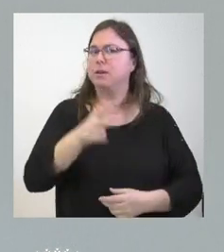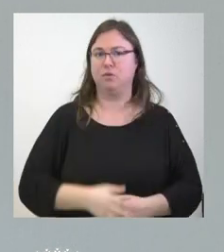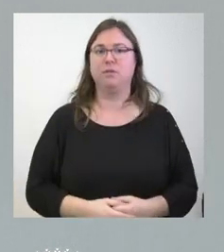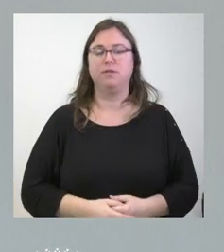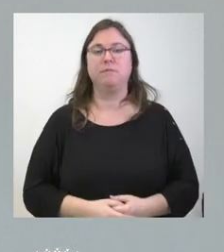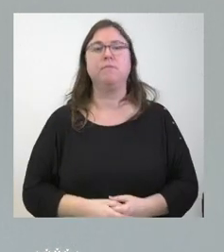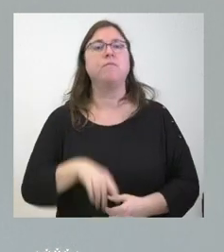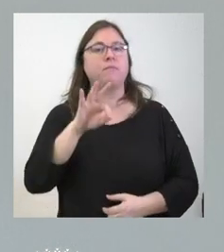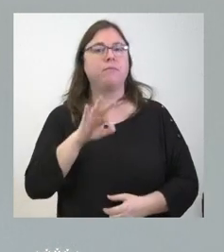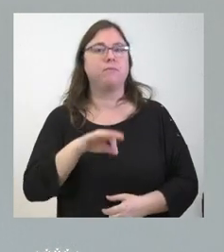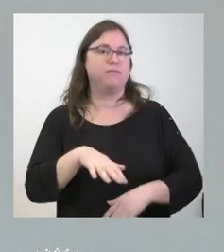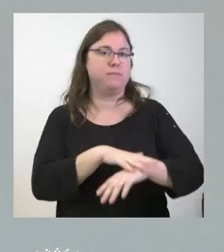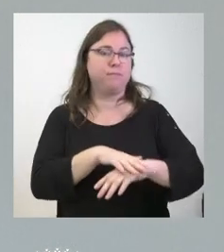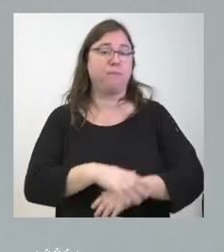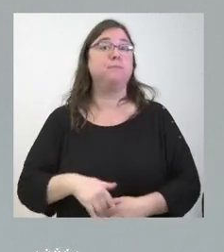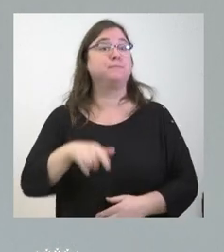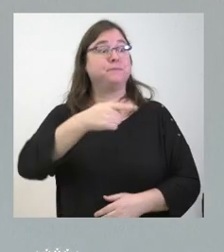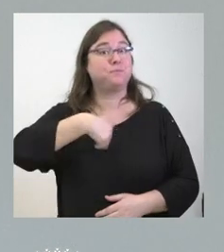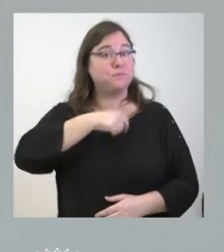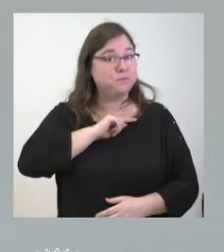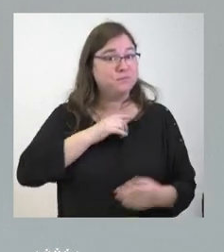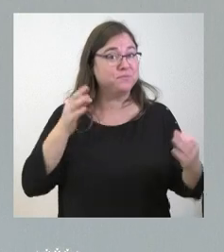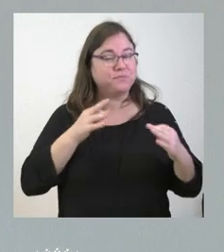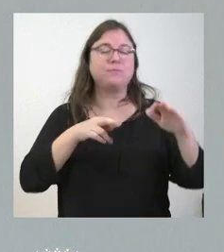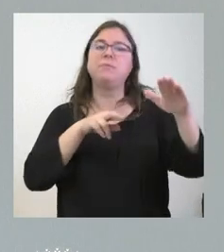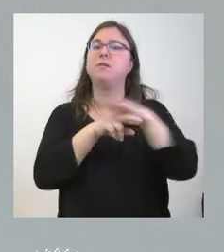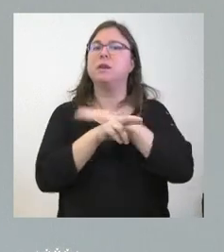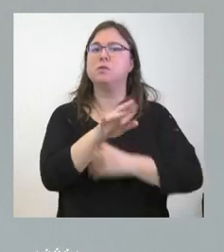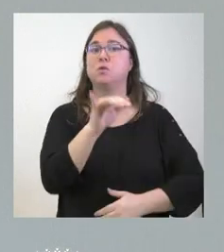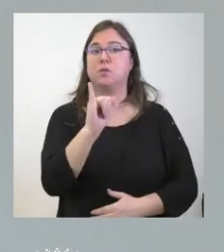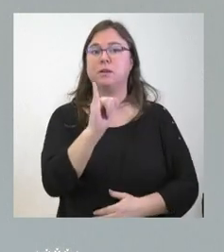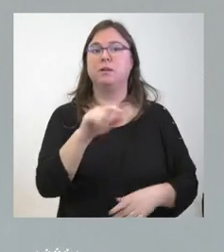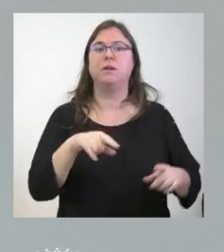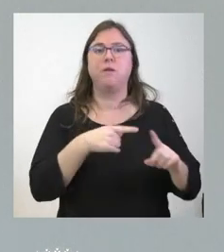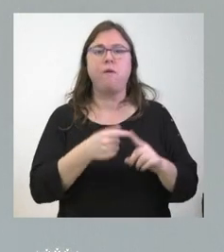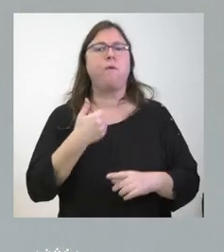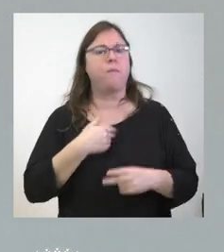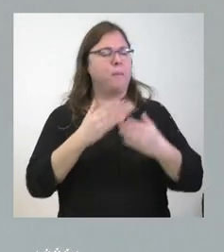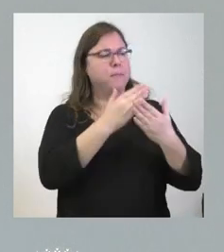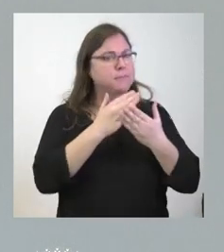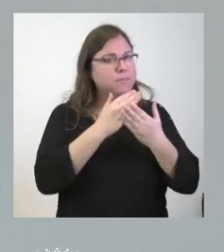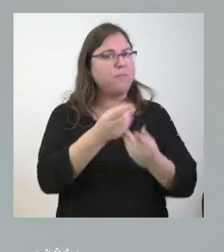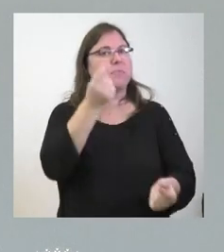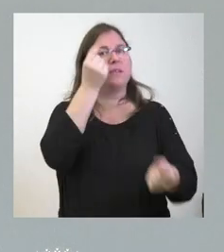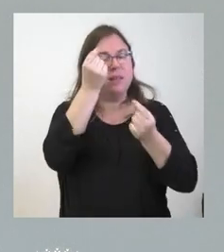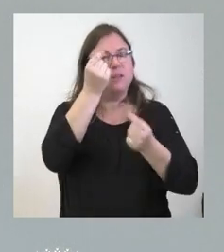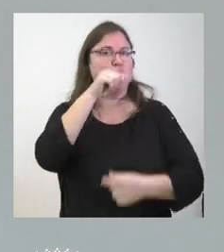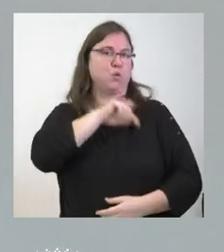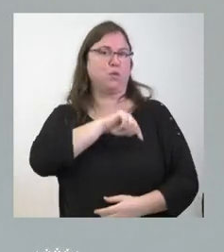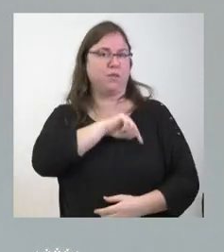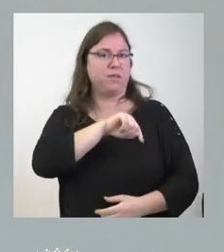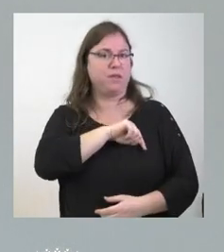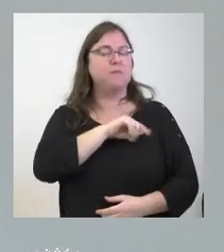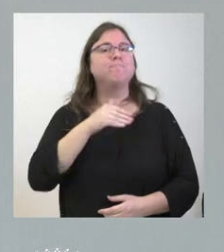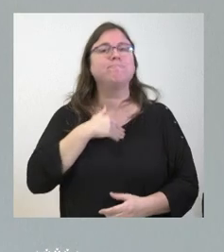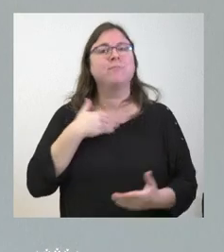Este es un punto de partida. Nosotros a partir de ahí, pues con los recursos que tenemos disponibles y una vez analizada el dato concreto de objeción de conciencia, pues